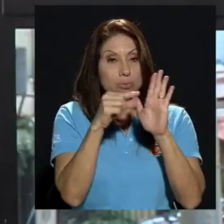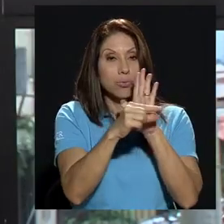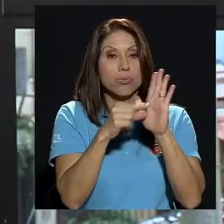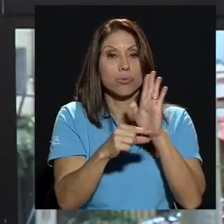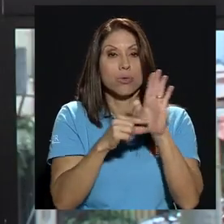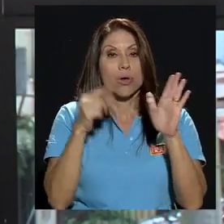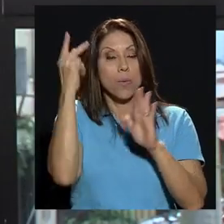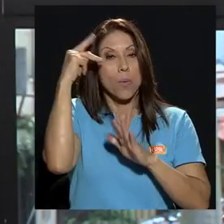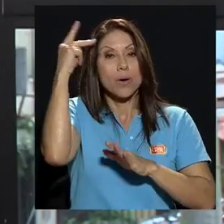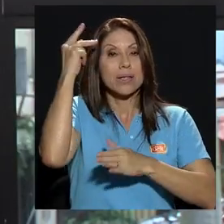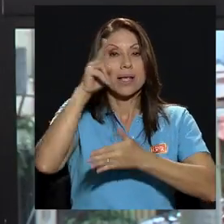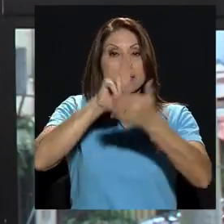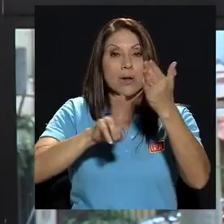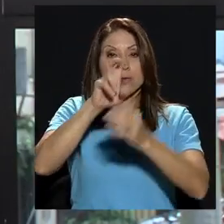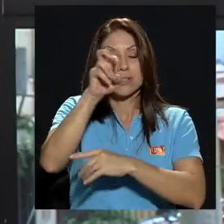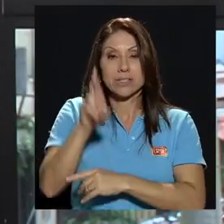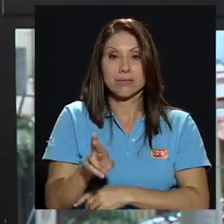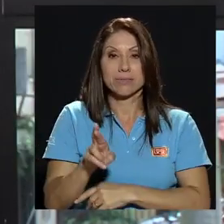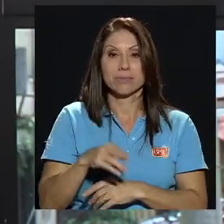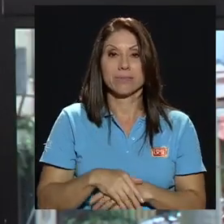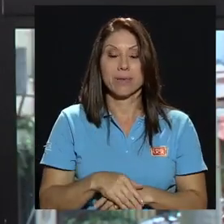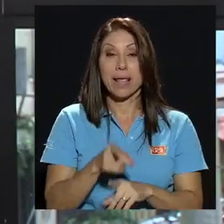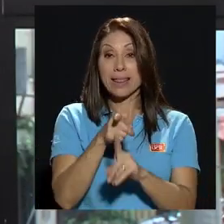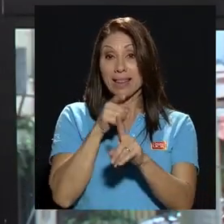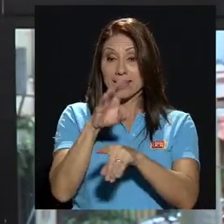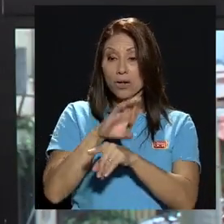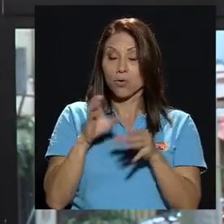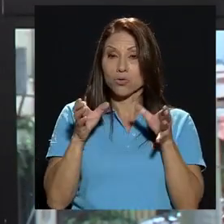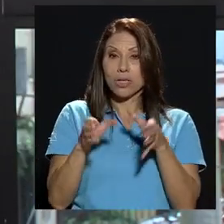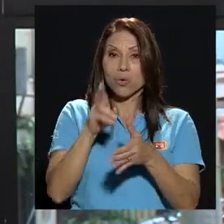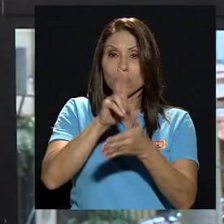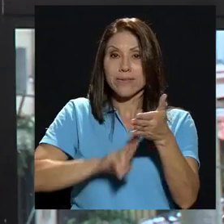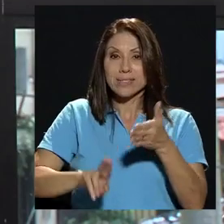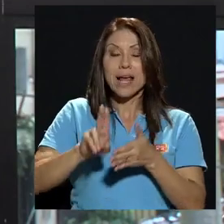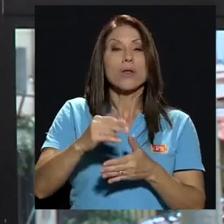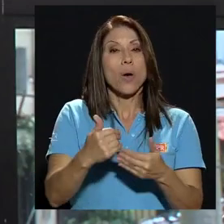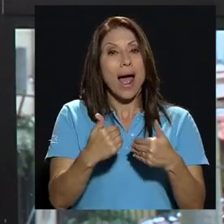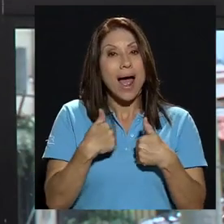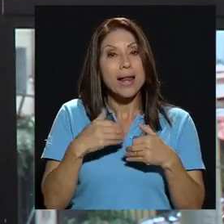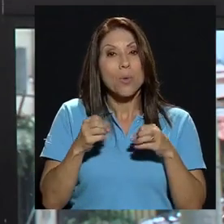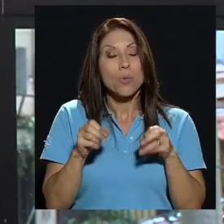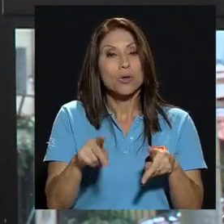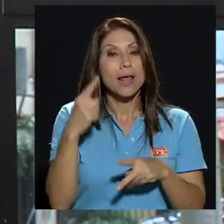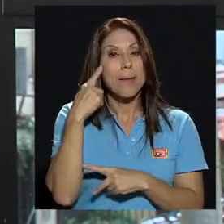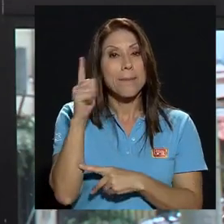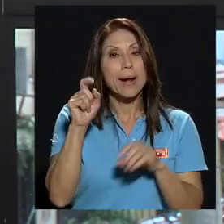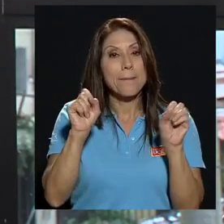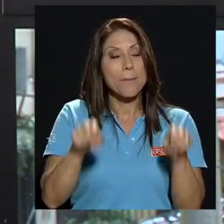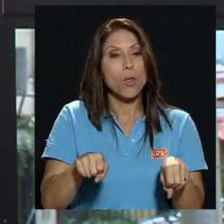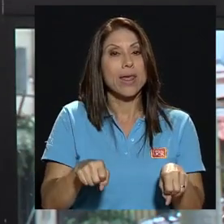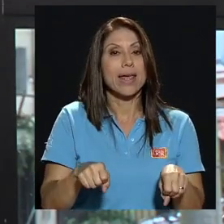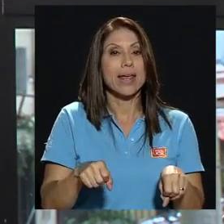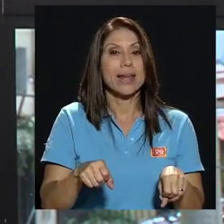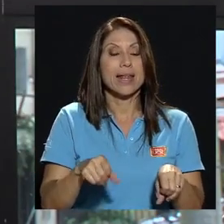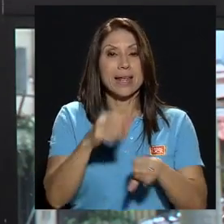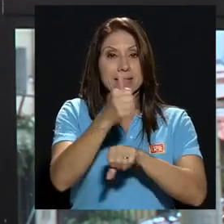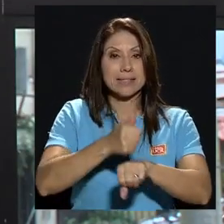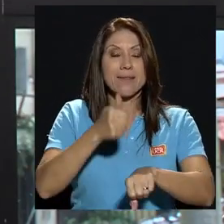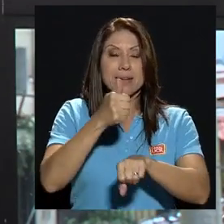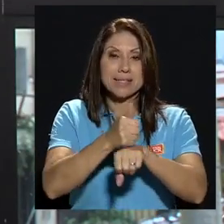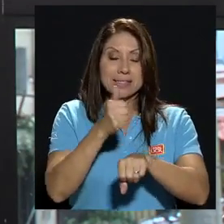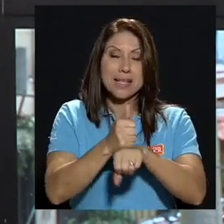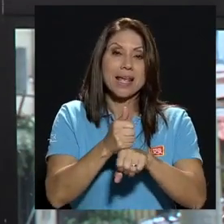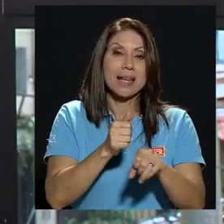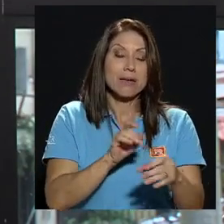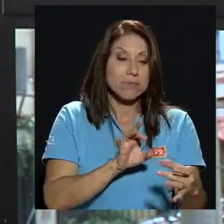rica desde luego desde el consejo universitario me parece que existe la oportunidad para poder establecer